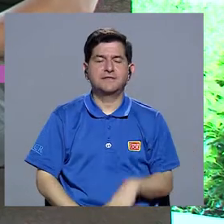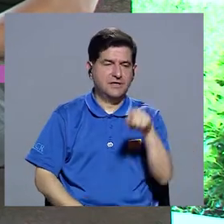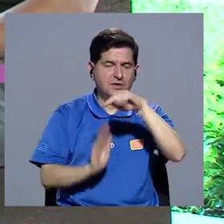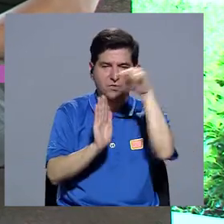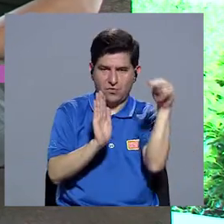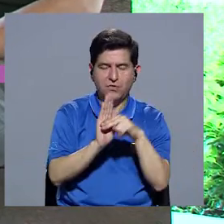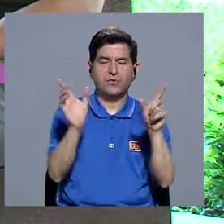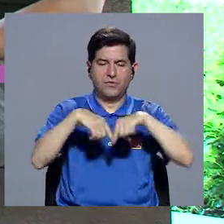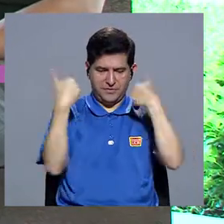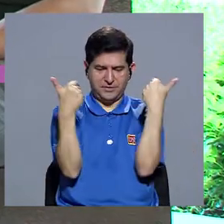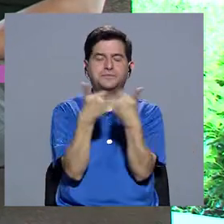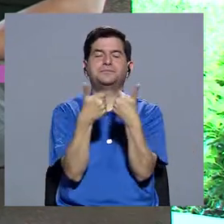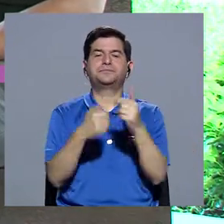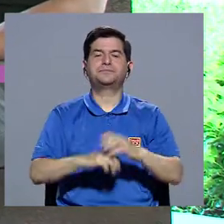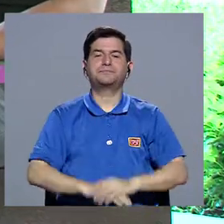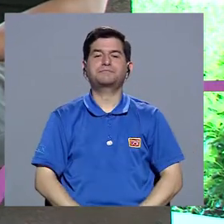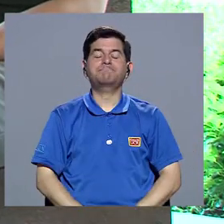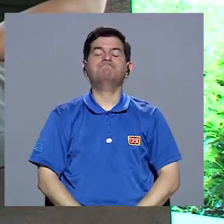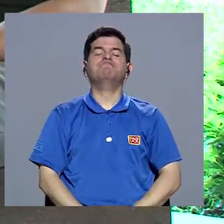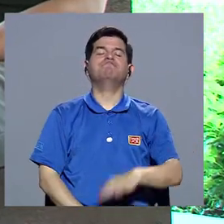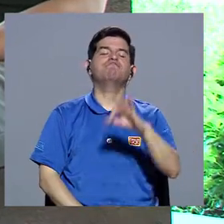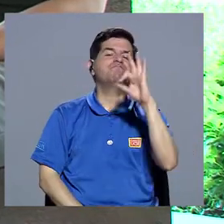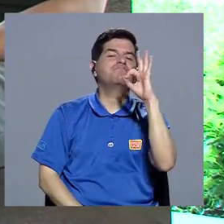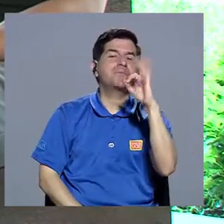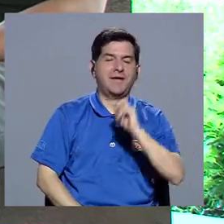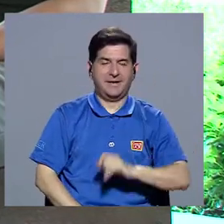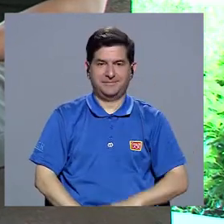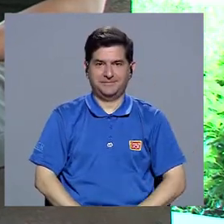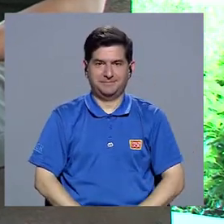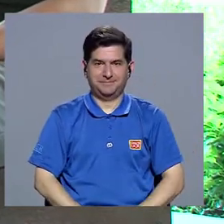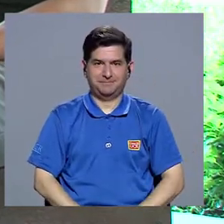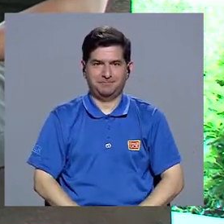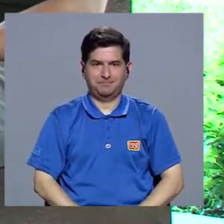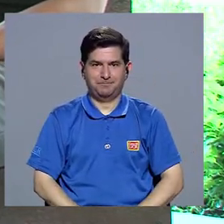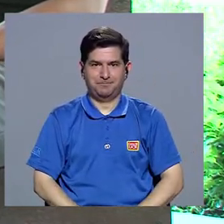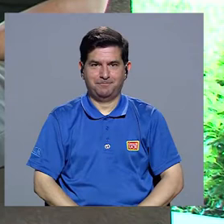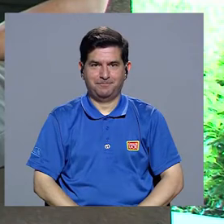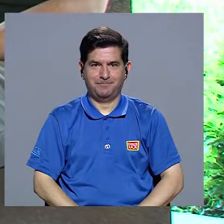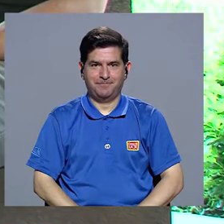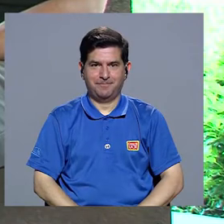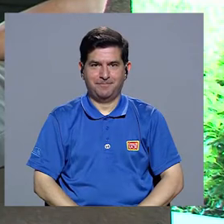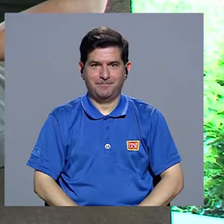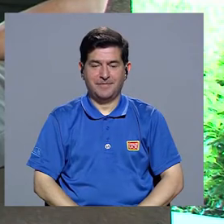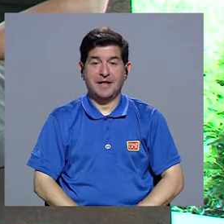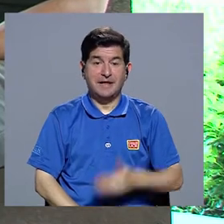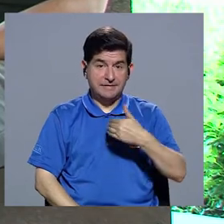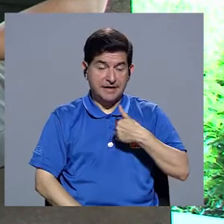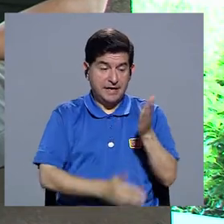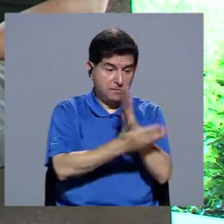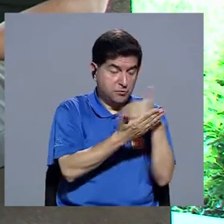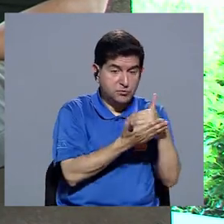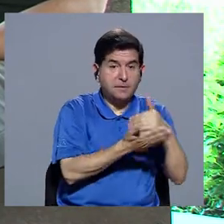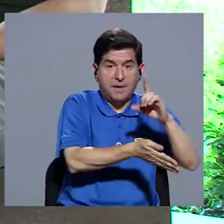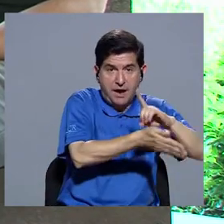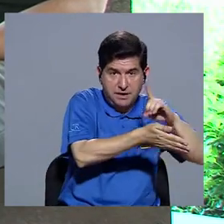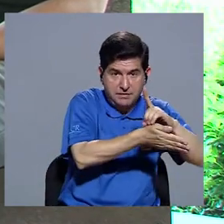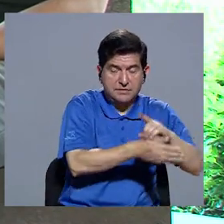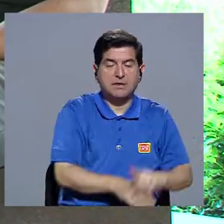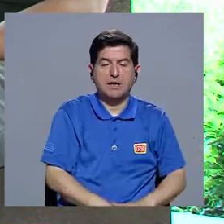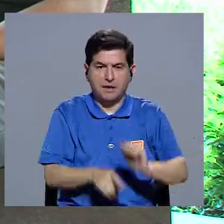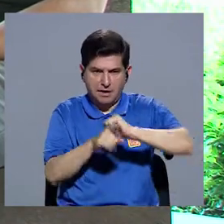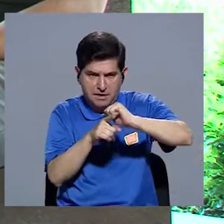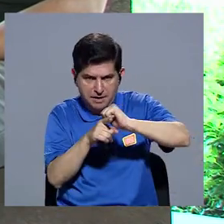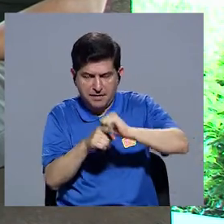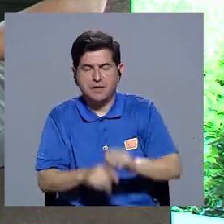que establece este grupo. Ok, ok, ok, ok. Entonces sería la, bueno, la parte médica, la parte de la práctica, ya la